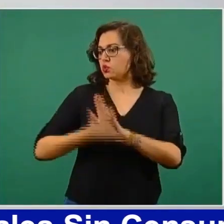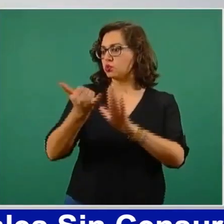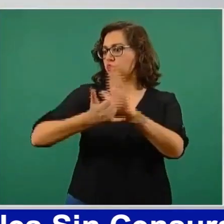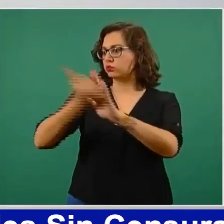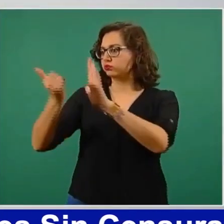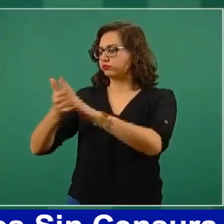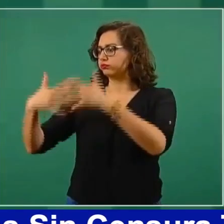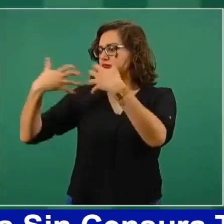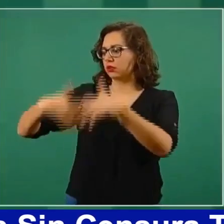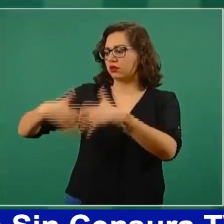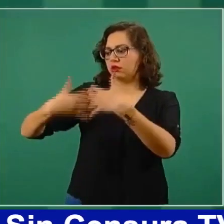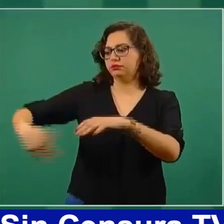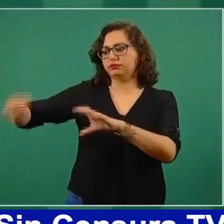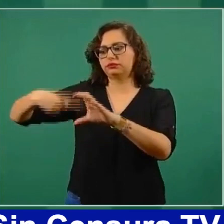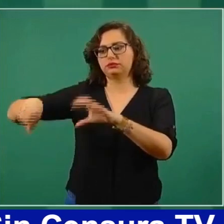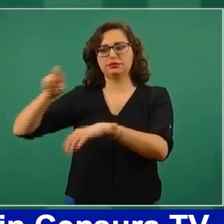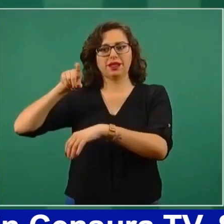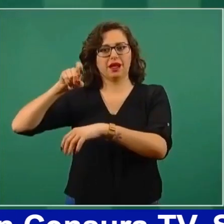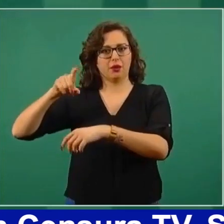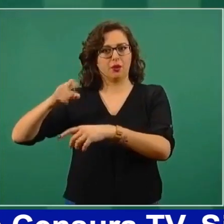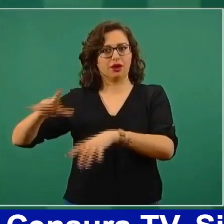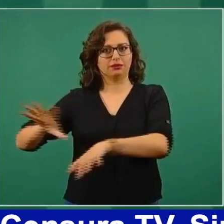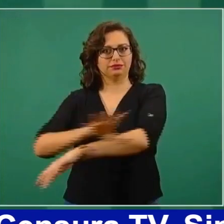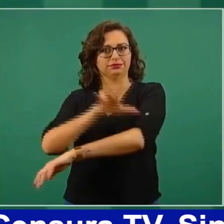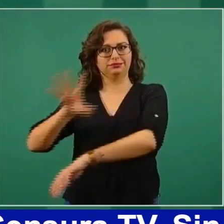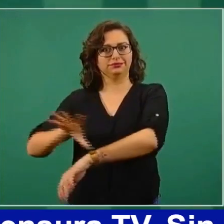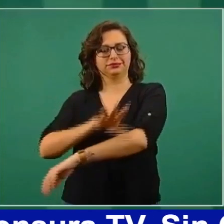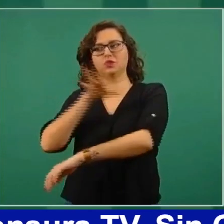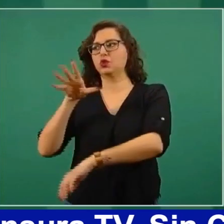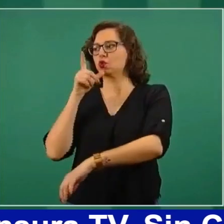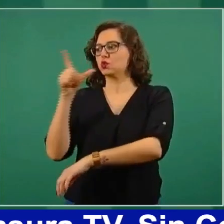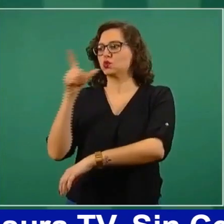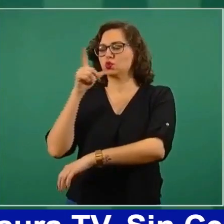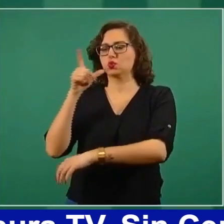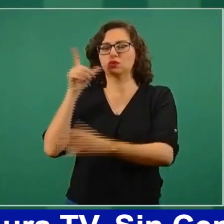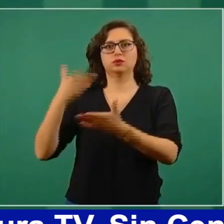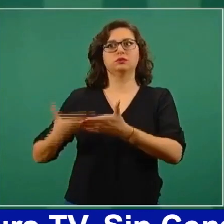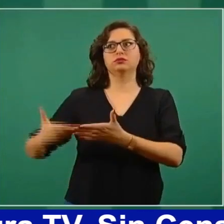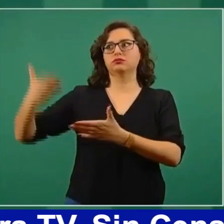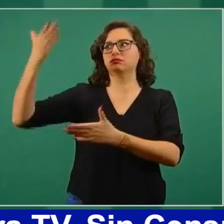y el segundo, y a lo mejor no me equivoco,